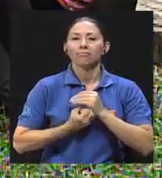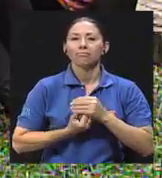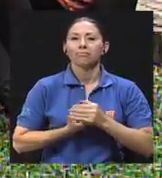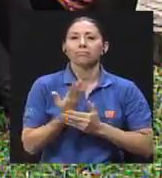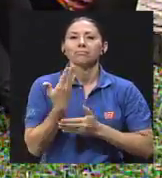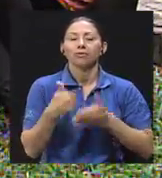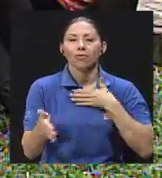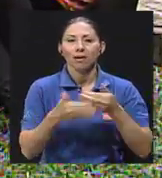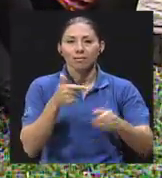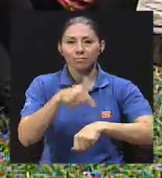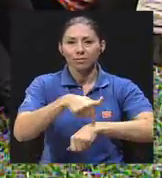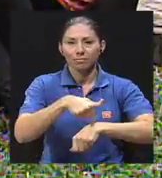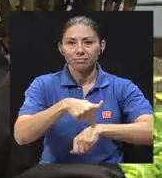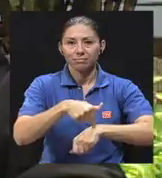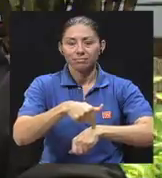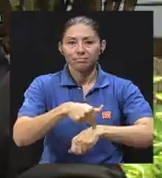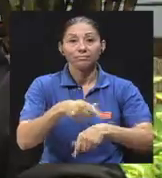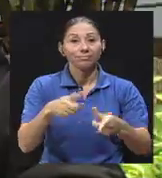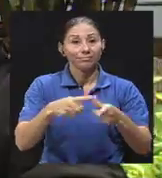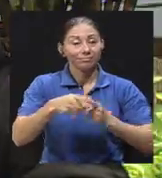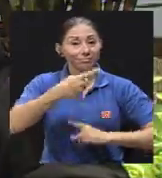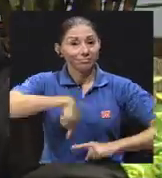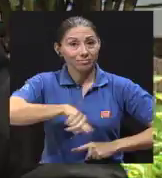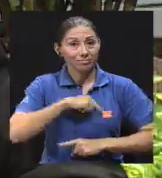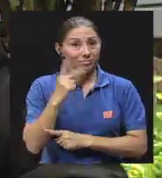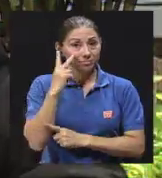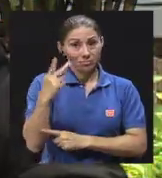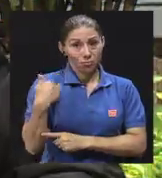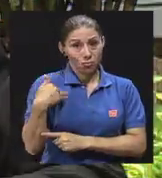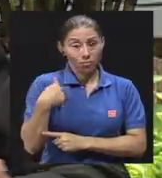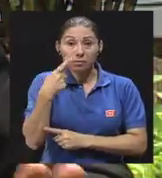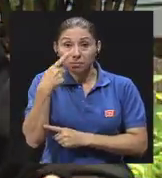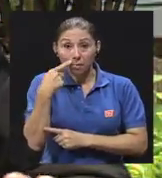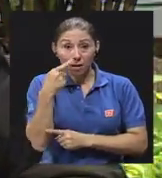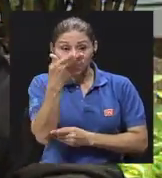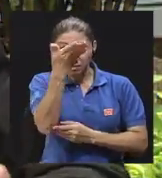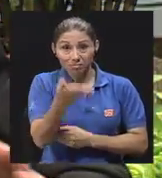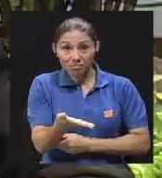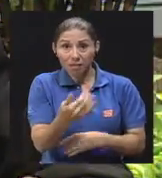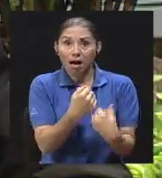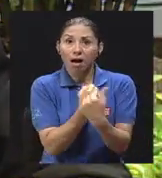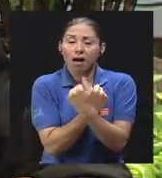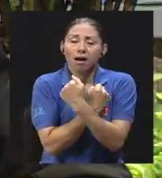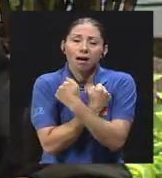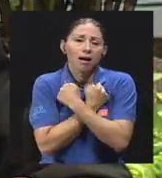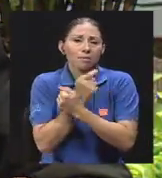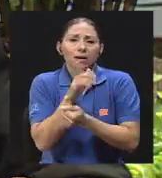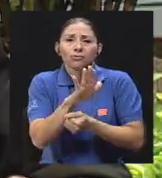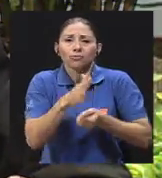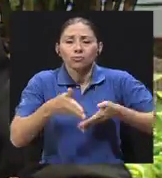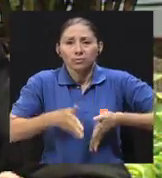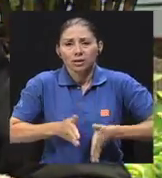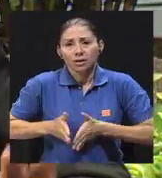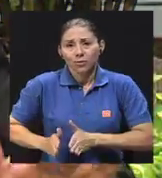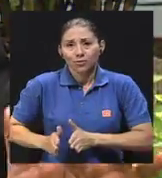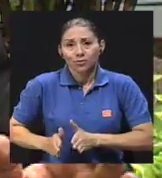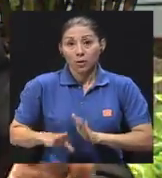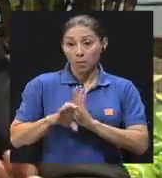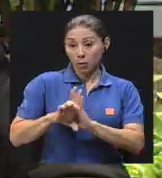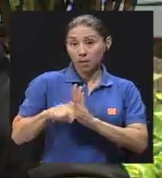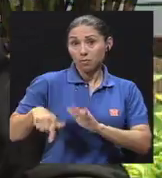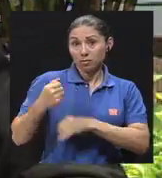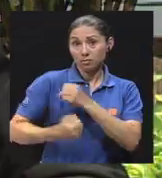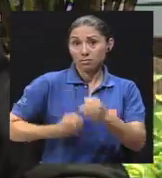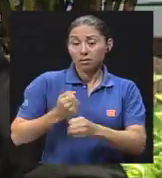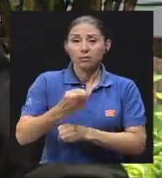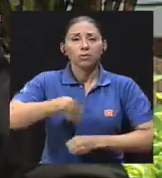sale en cualquier momento. Entonces, podemos ver papás que aman y reaman a sus hijos. Y, por ejemplo, en